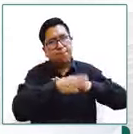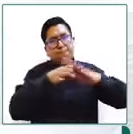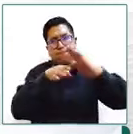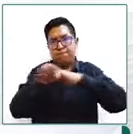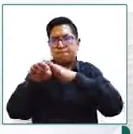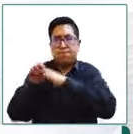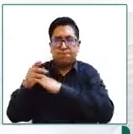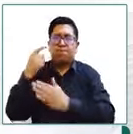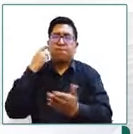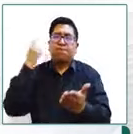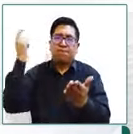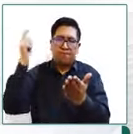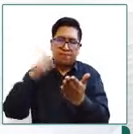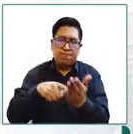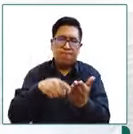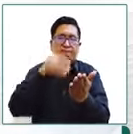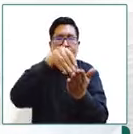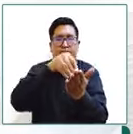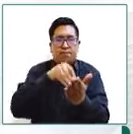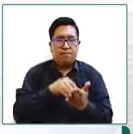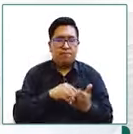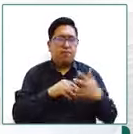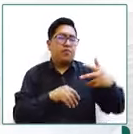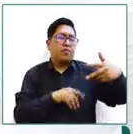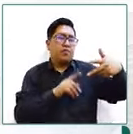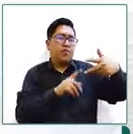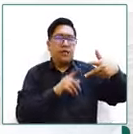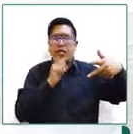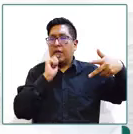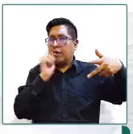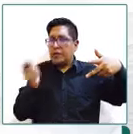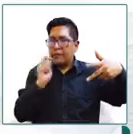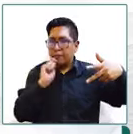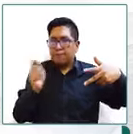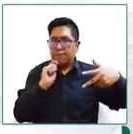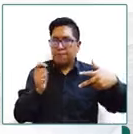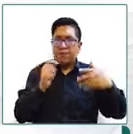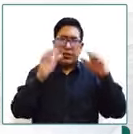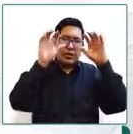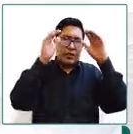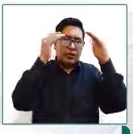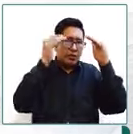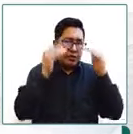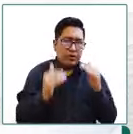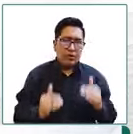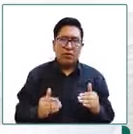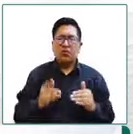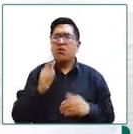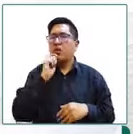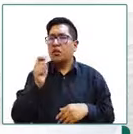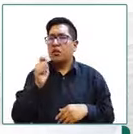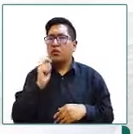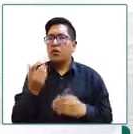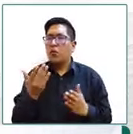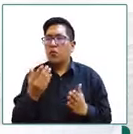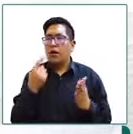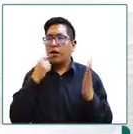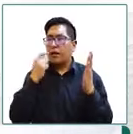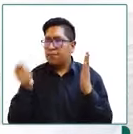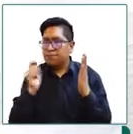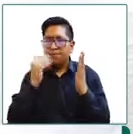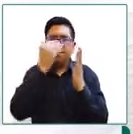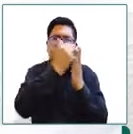el lugar y también entrevistas semiestructuradas por ejemplo en las entrevistas se han hecho